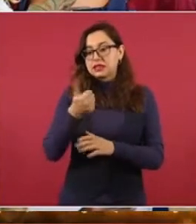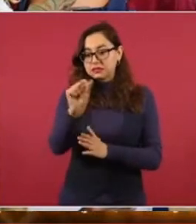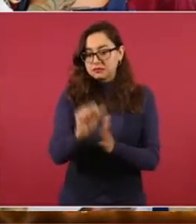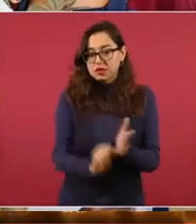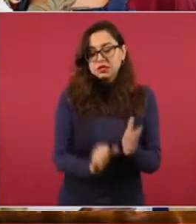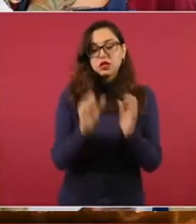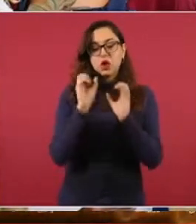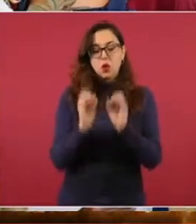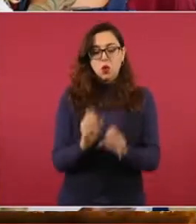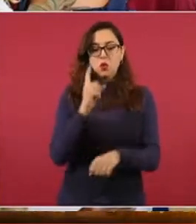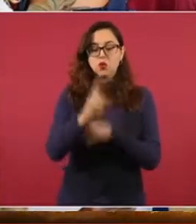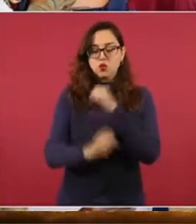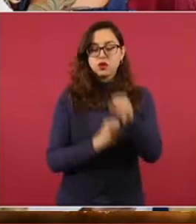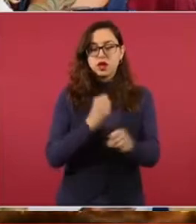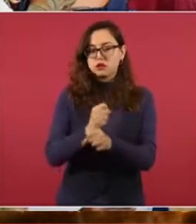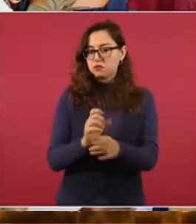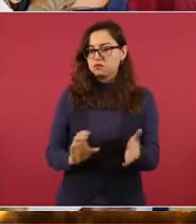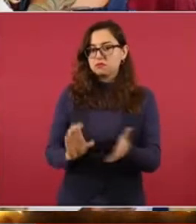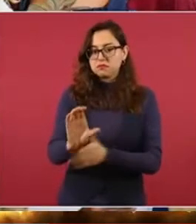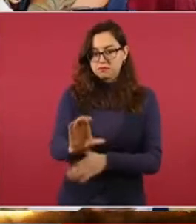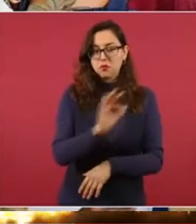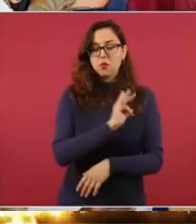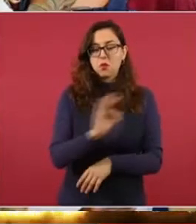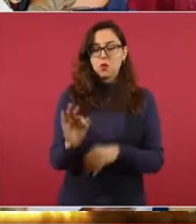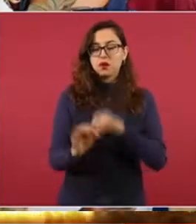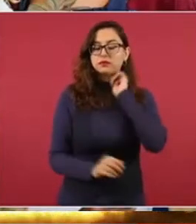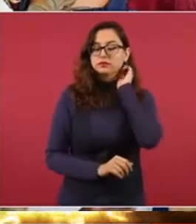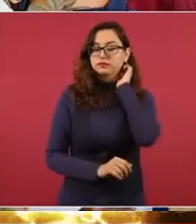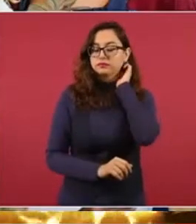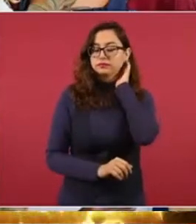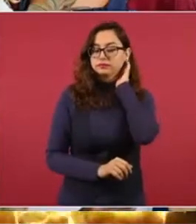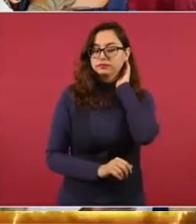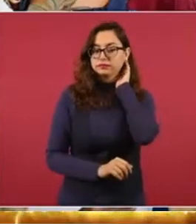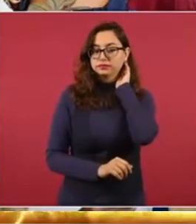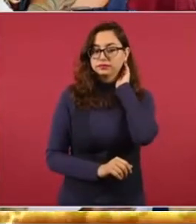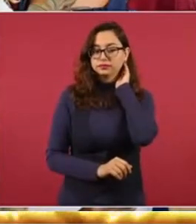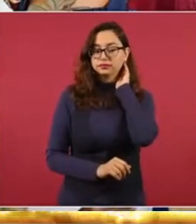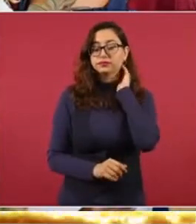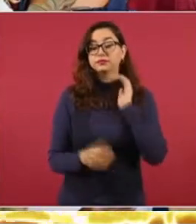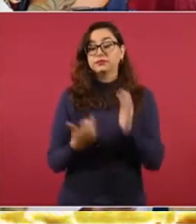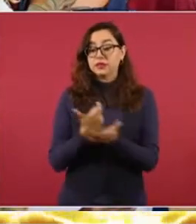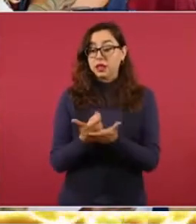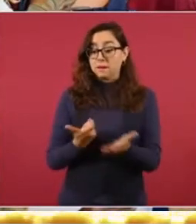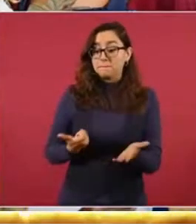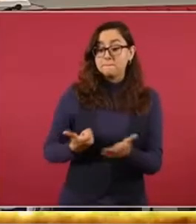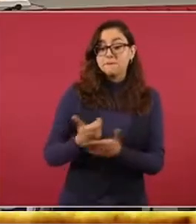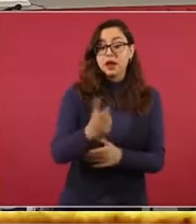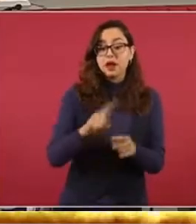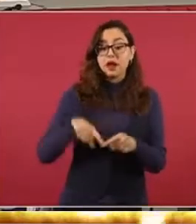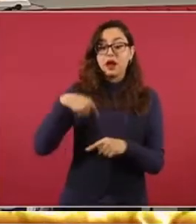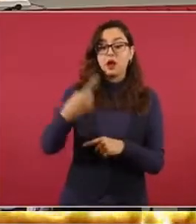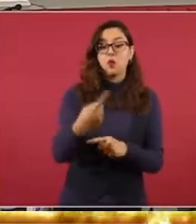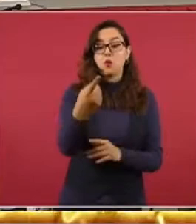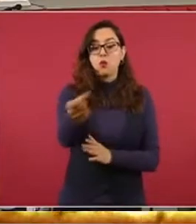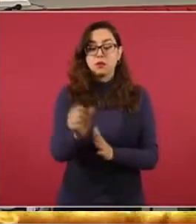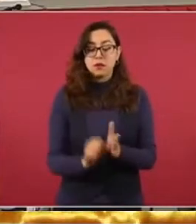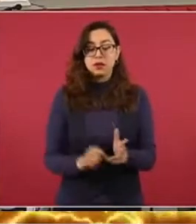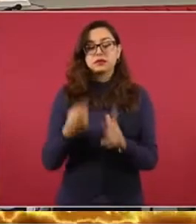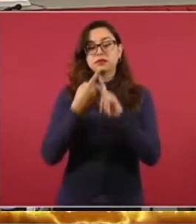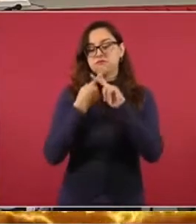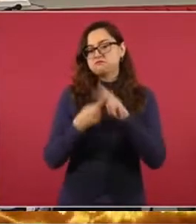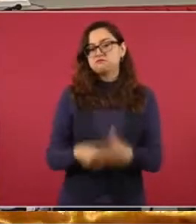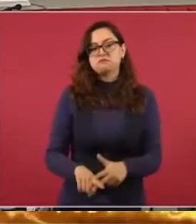del pago. Y ha iniciado el aseguramiento a partir del primer día del mes inmediato posterior, el trabajador debe de